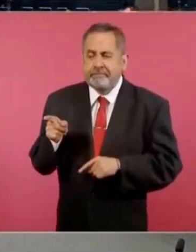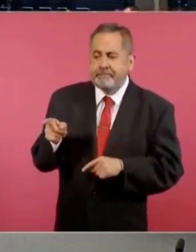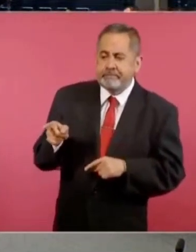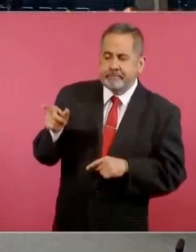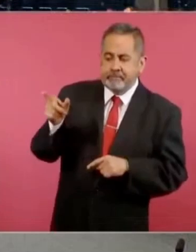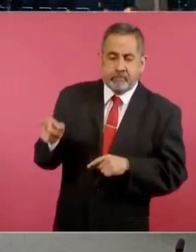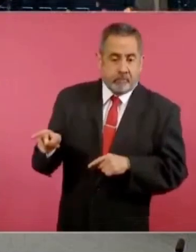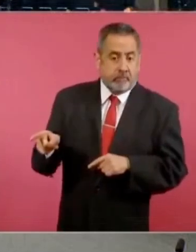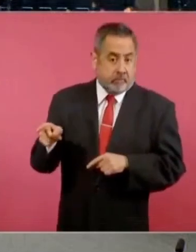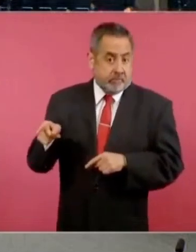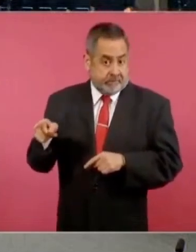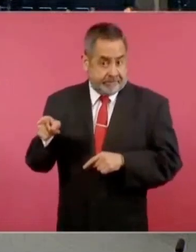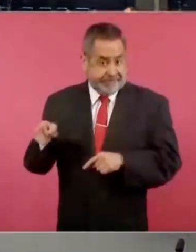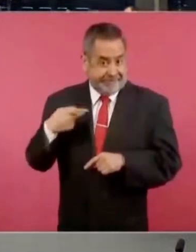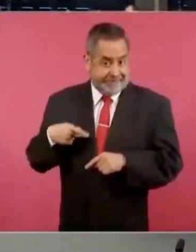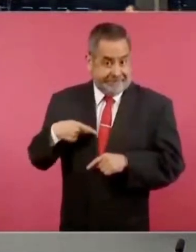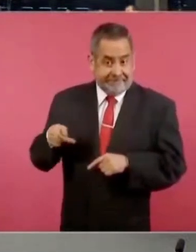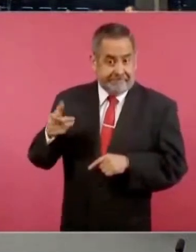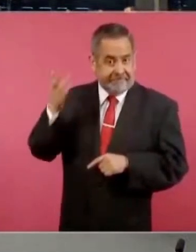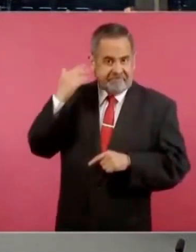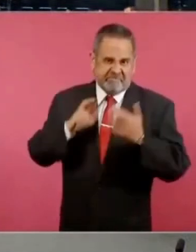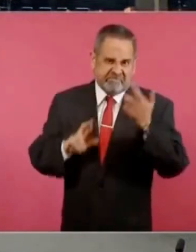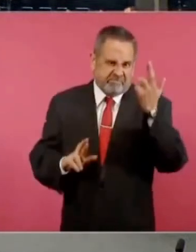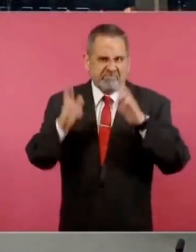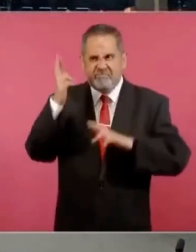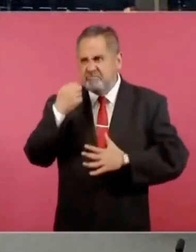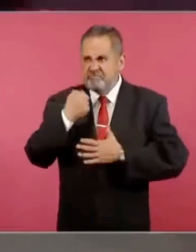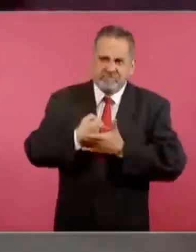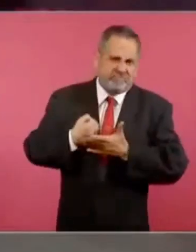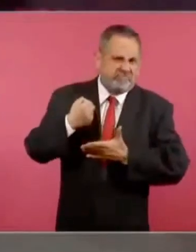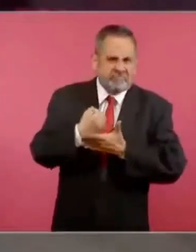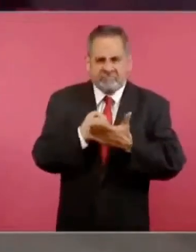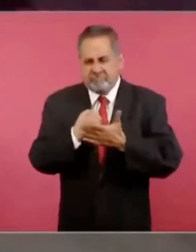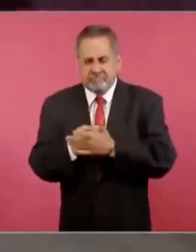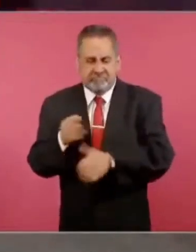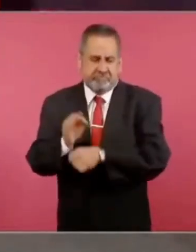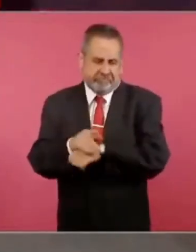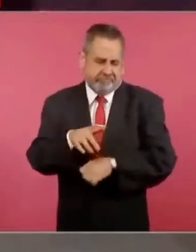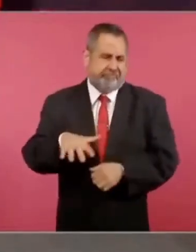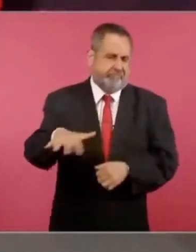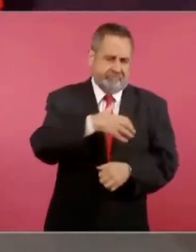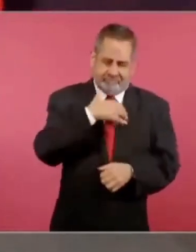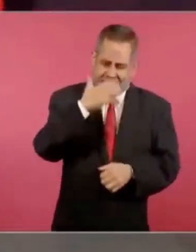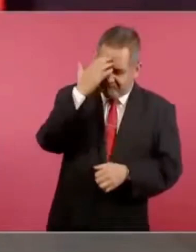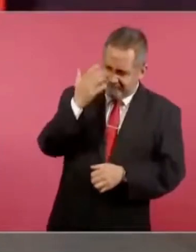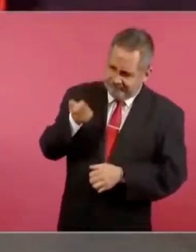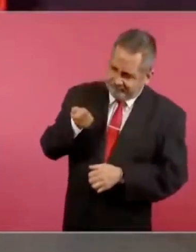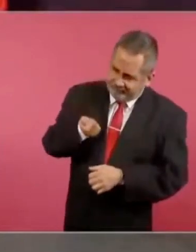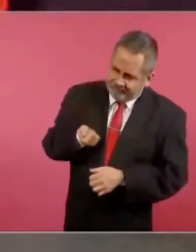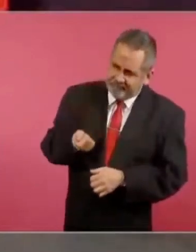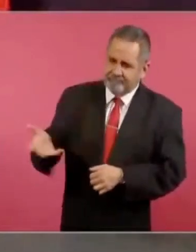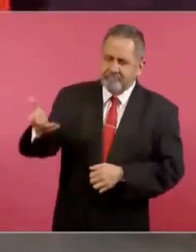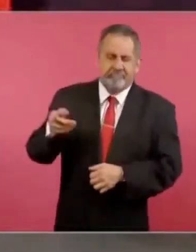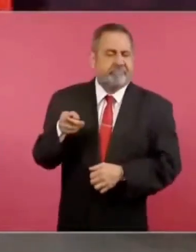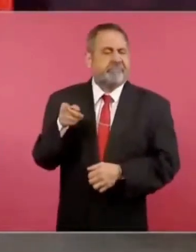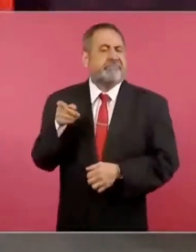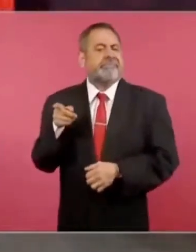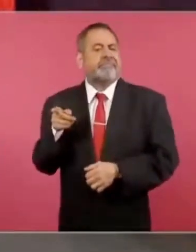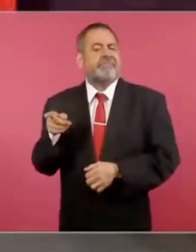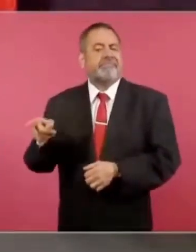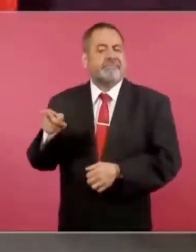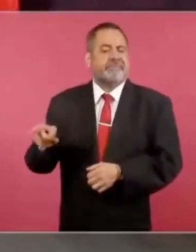revolucionario conocido como el revolucionario